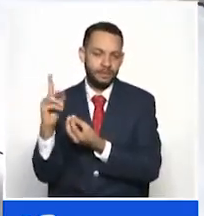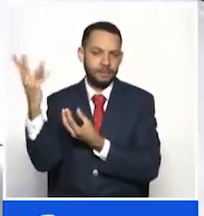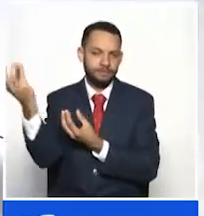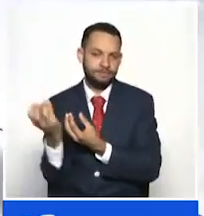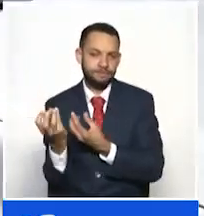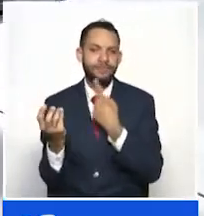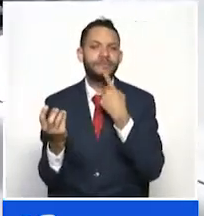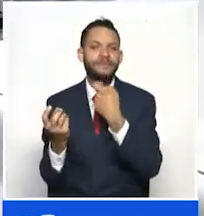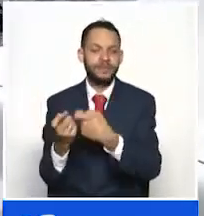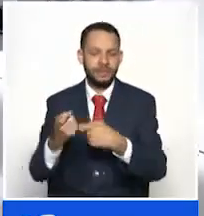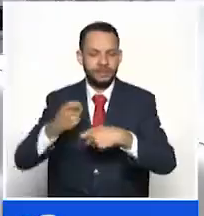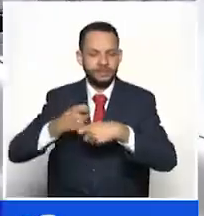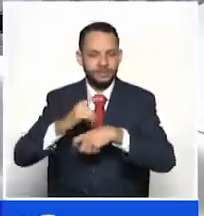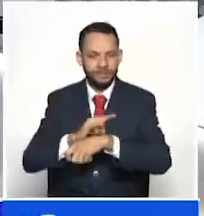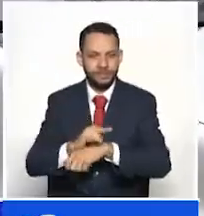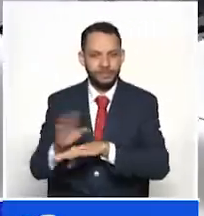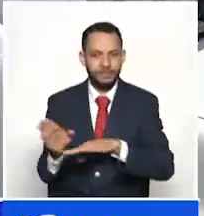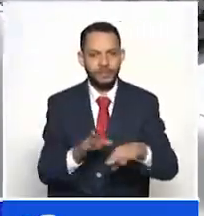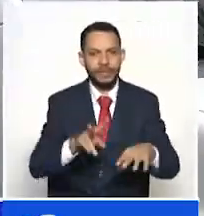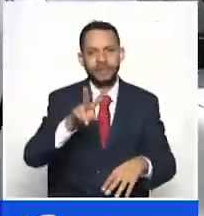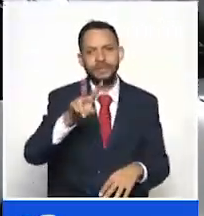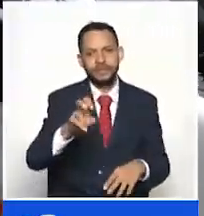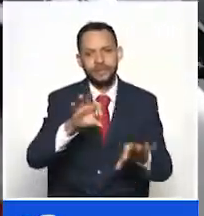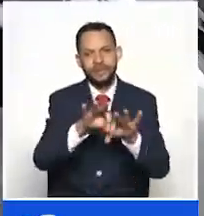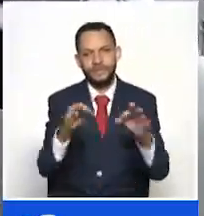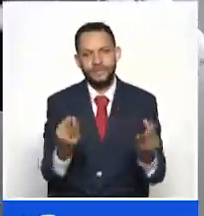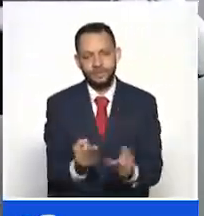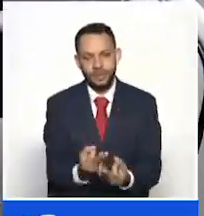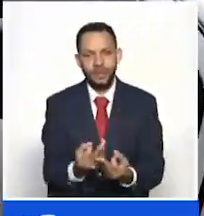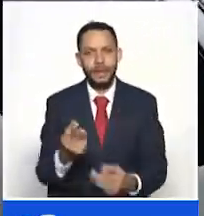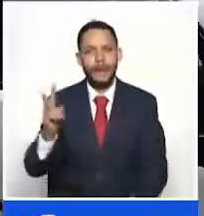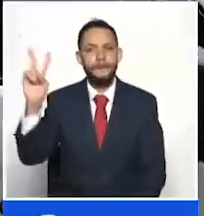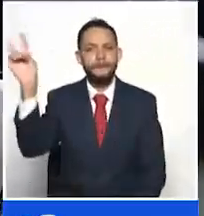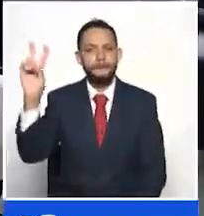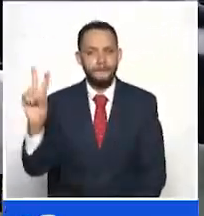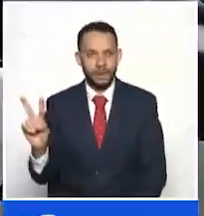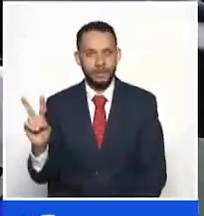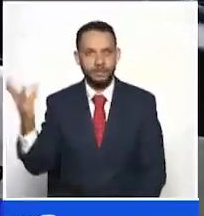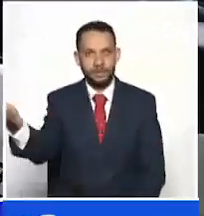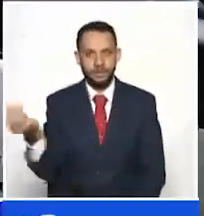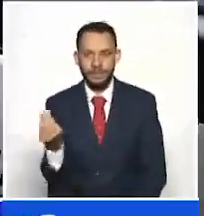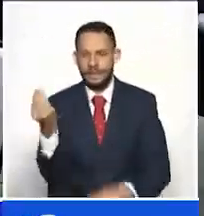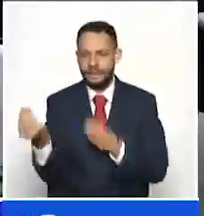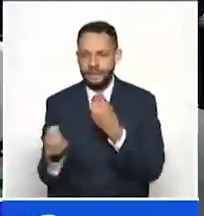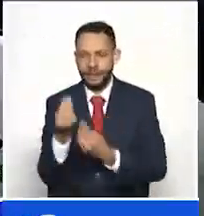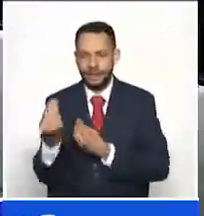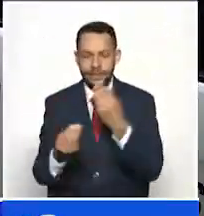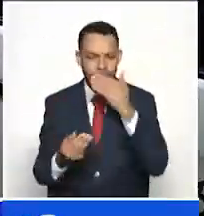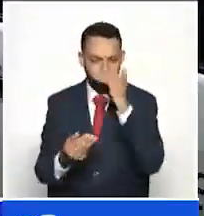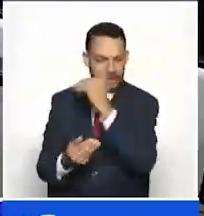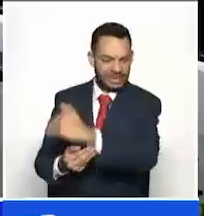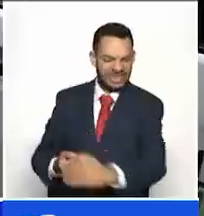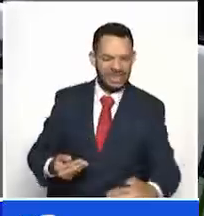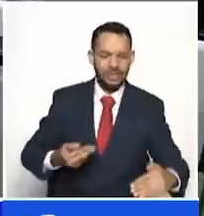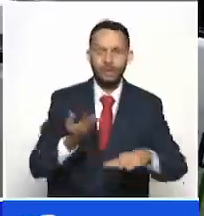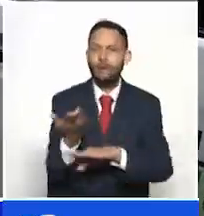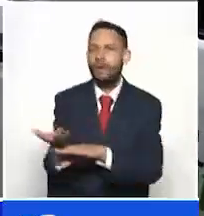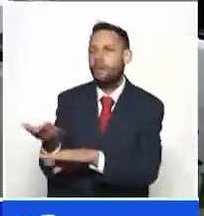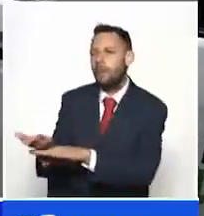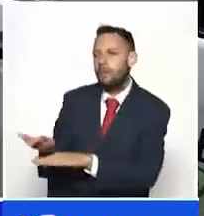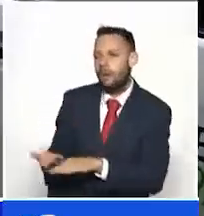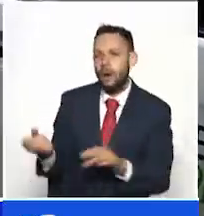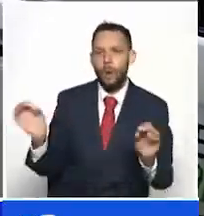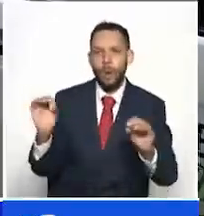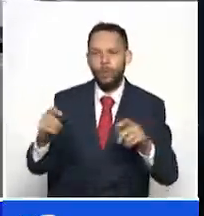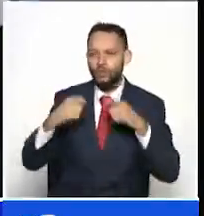Más de siete familias venezolanas fueron halladas en la ciudad de Manizales, exponiendo a menores de edad, pidiendo dinero y vendiendo